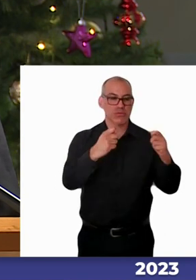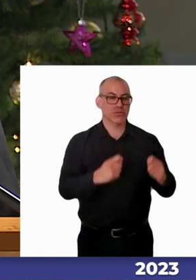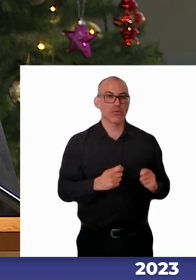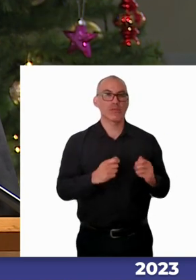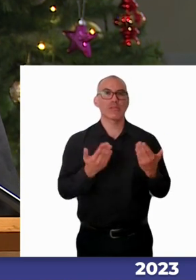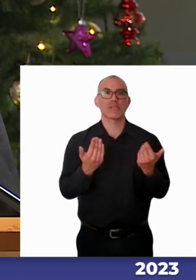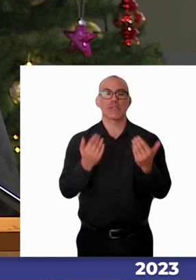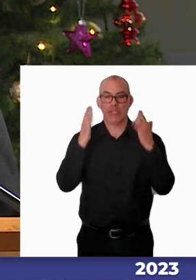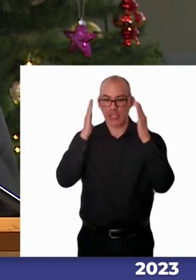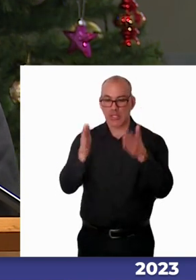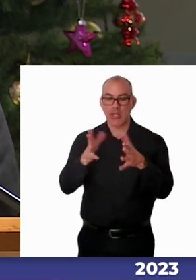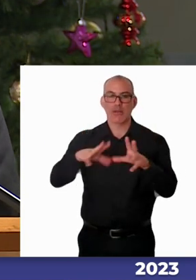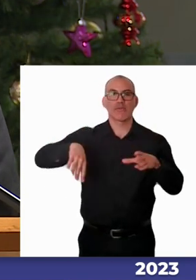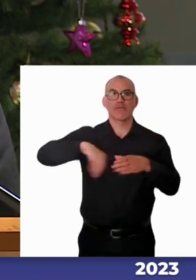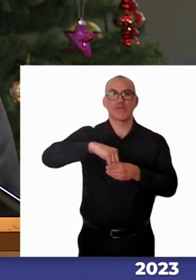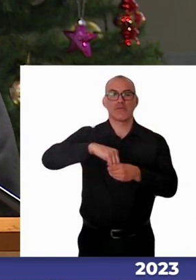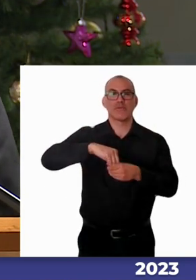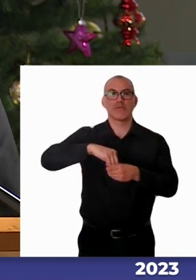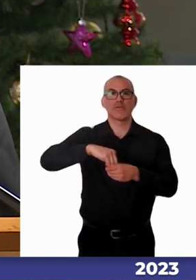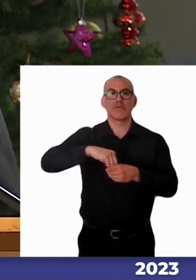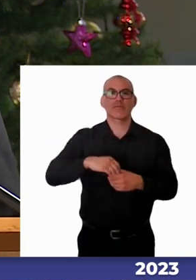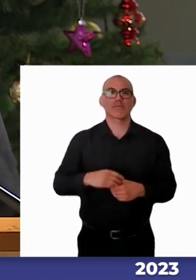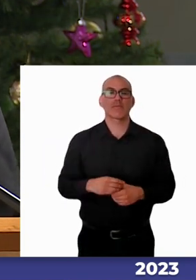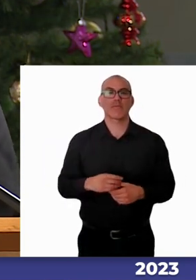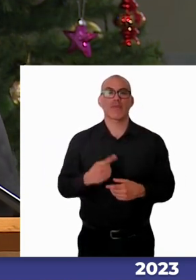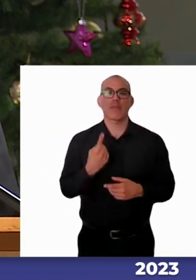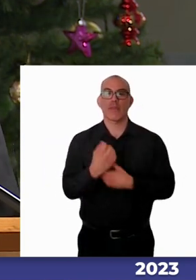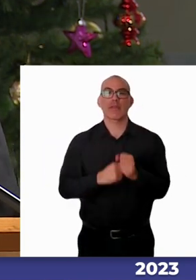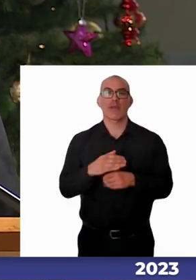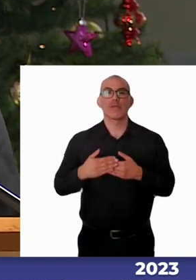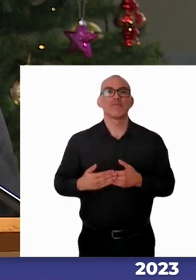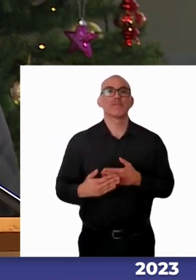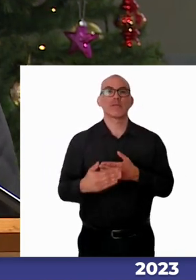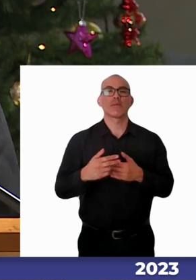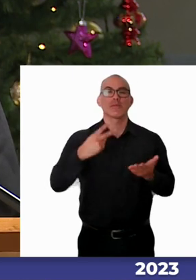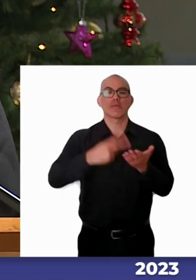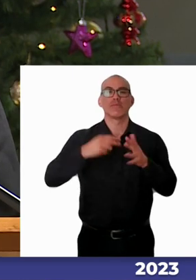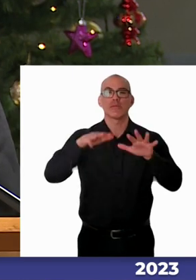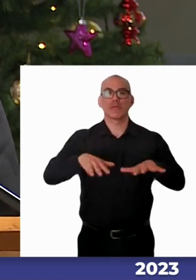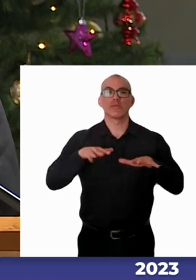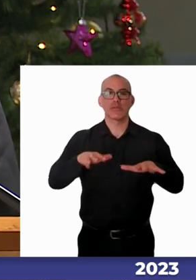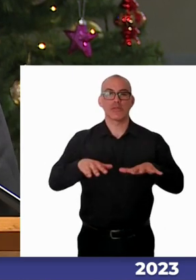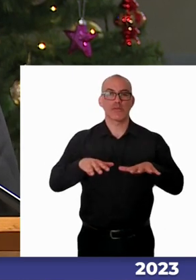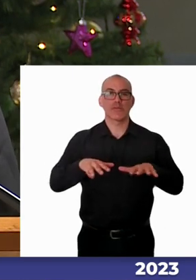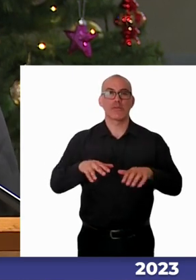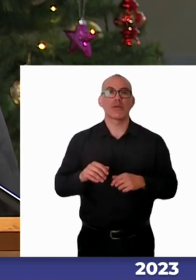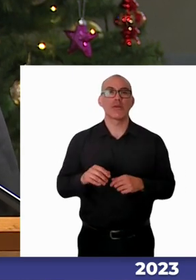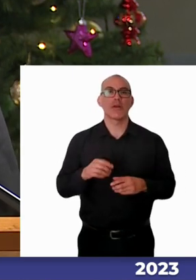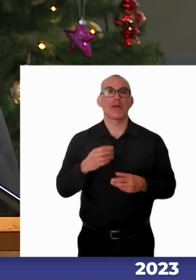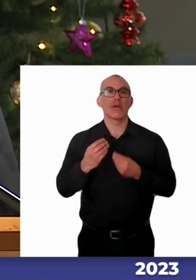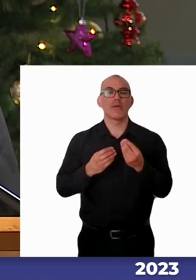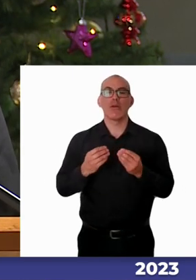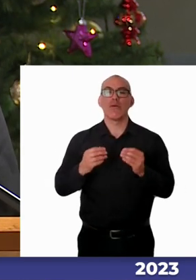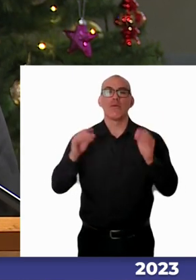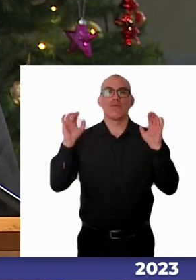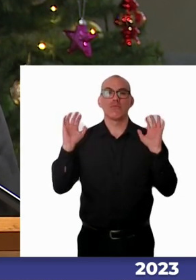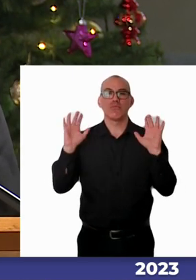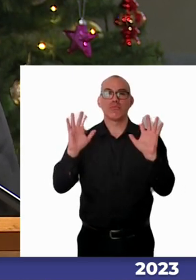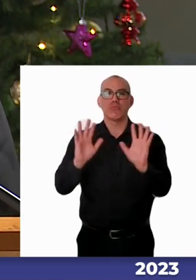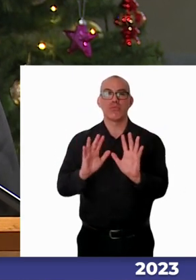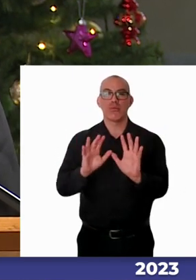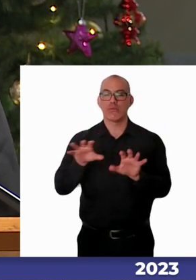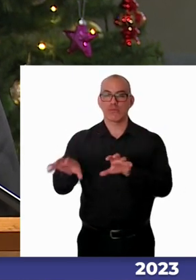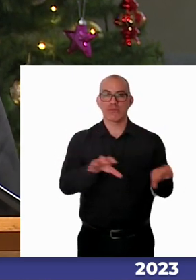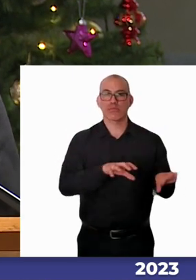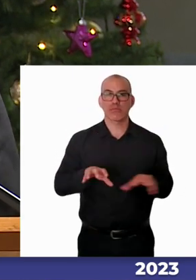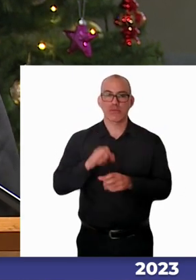inclusivo. Un año más tarde, el año 2019, con la participación de todas las áreas de trabajo de la Corporación del Senado,